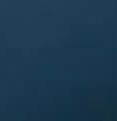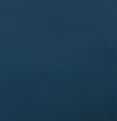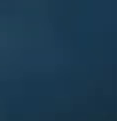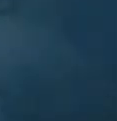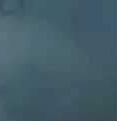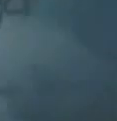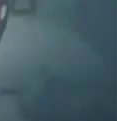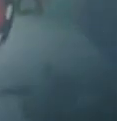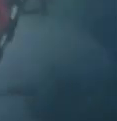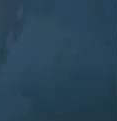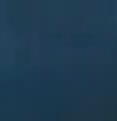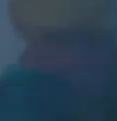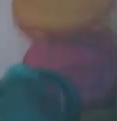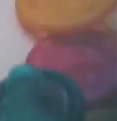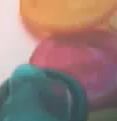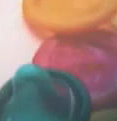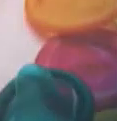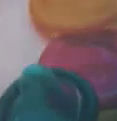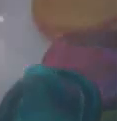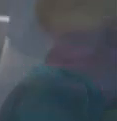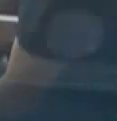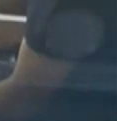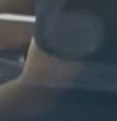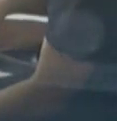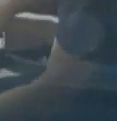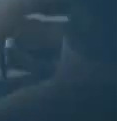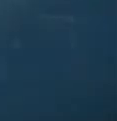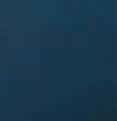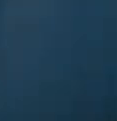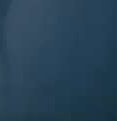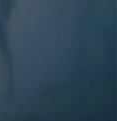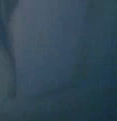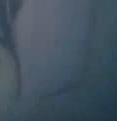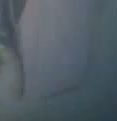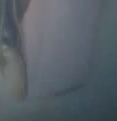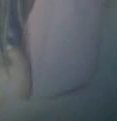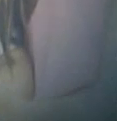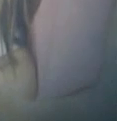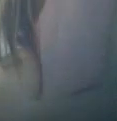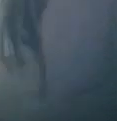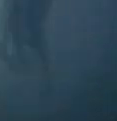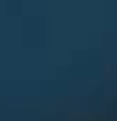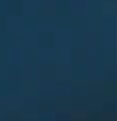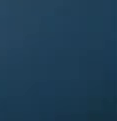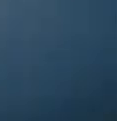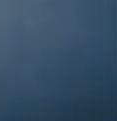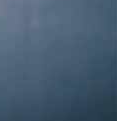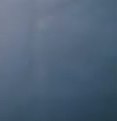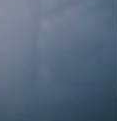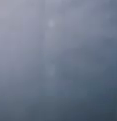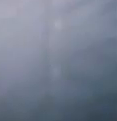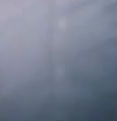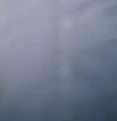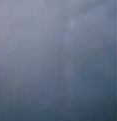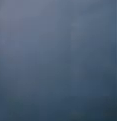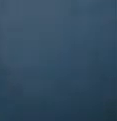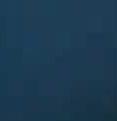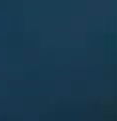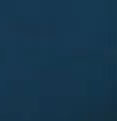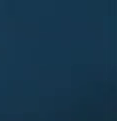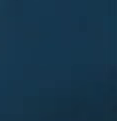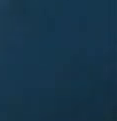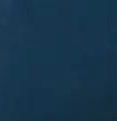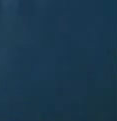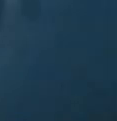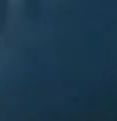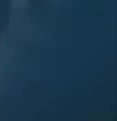La salud y los derechos sexuales y reproductivos, la equidad de género, las investigaciones sobre